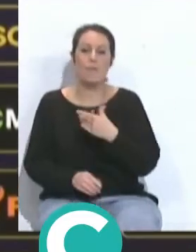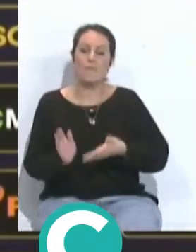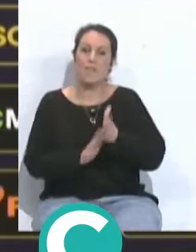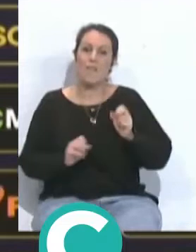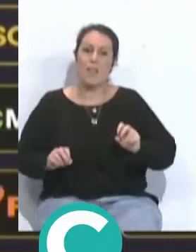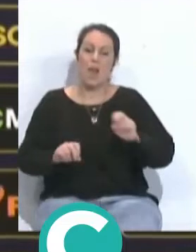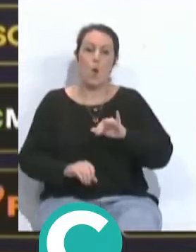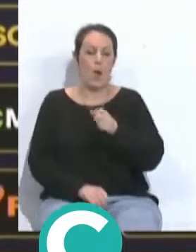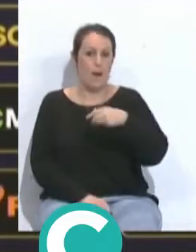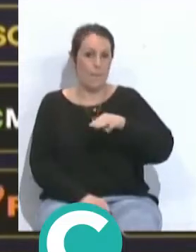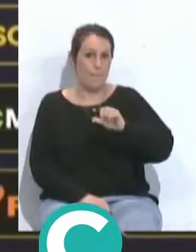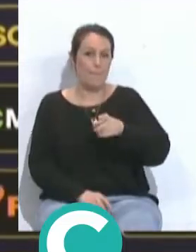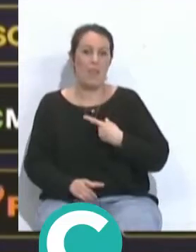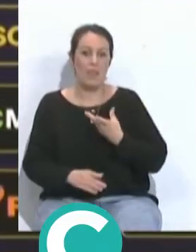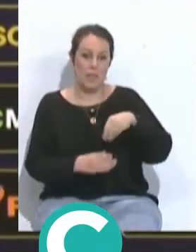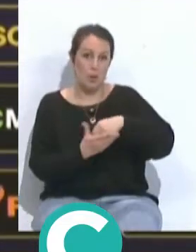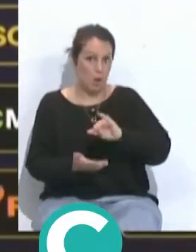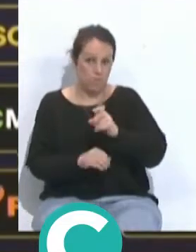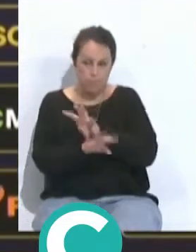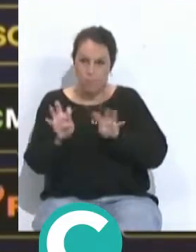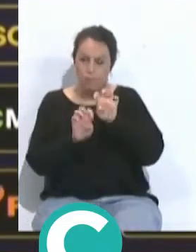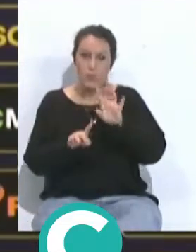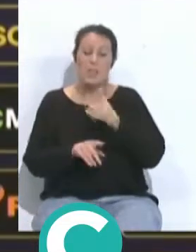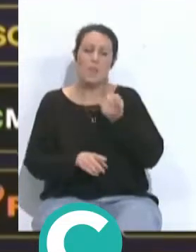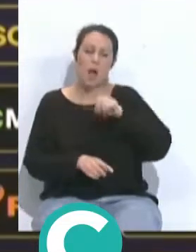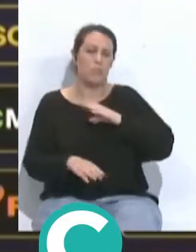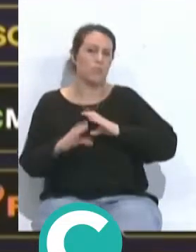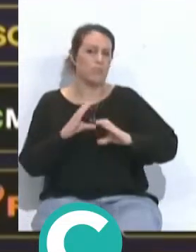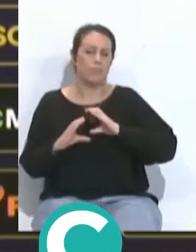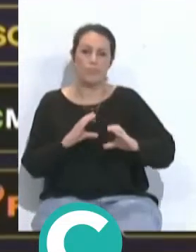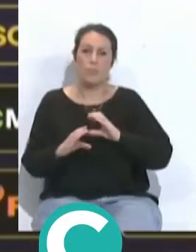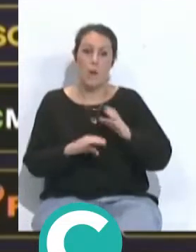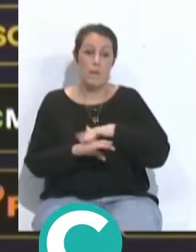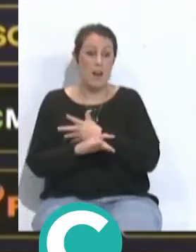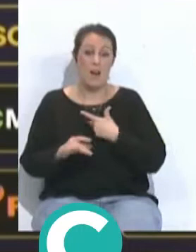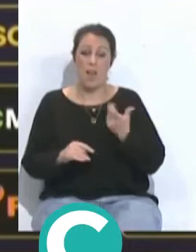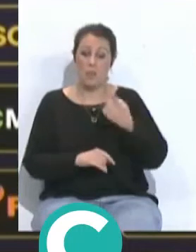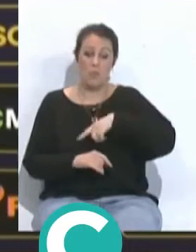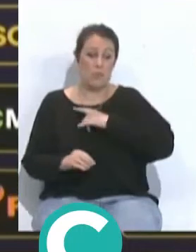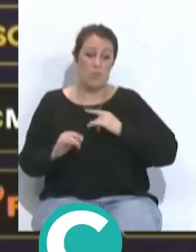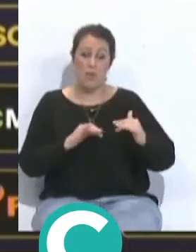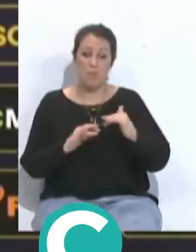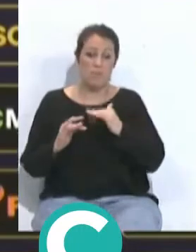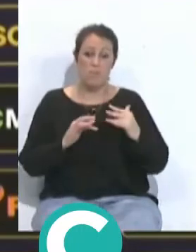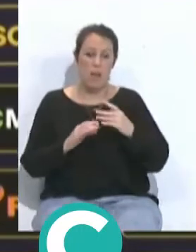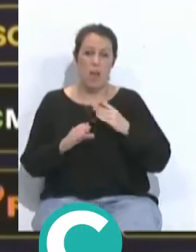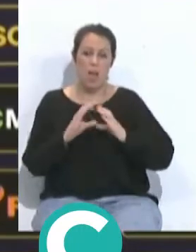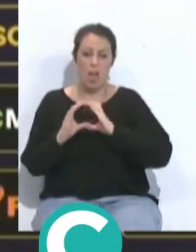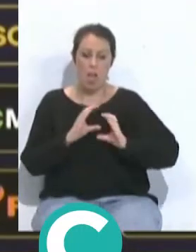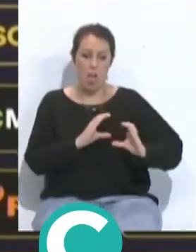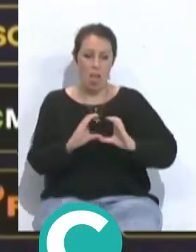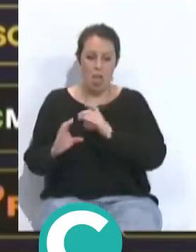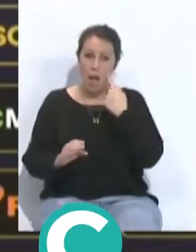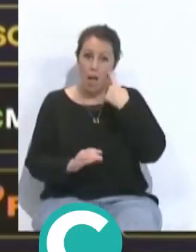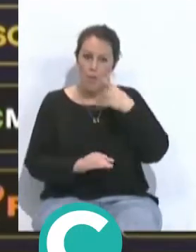Juanmi por dentro, bueno, te genera mucha incertidumbre, ¿no? Y mucha comunicación, partido para estar todo el rato hablando entre nosotros, ¿no? Porque al final hay que detectar cuál es